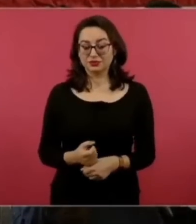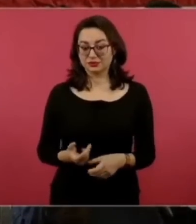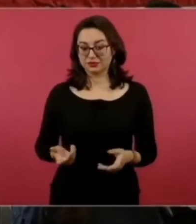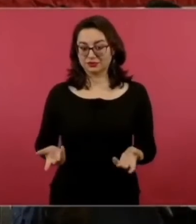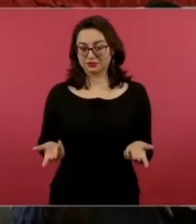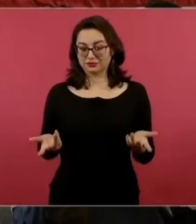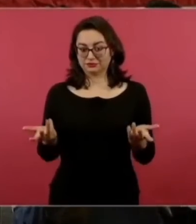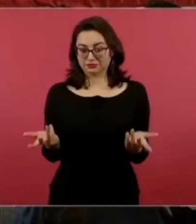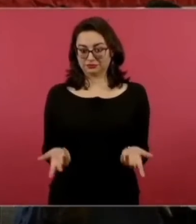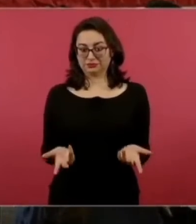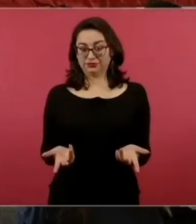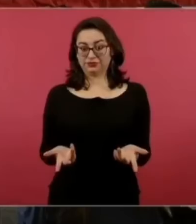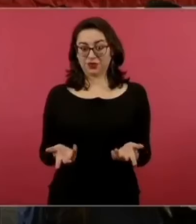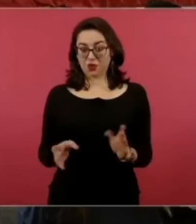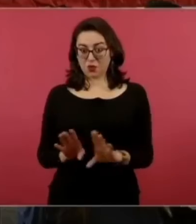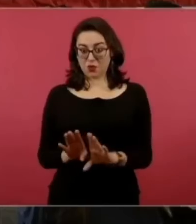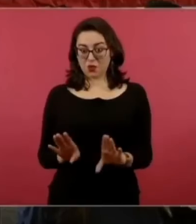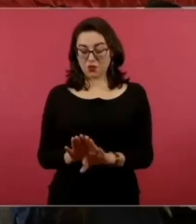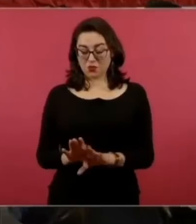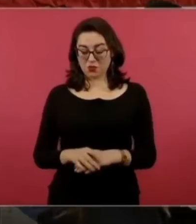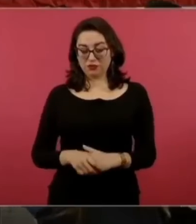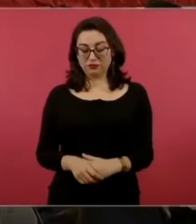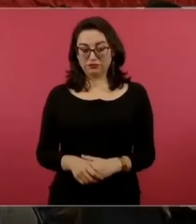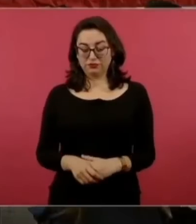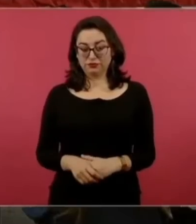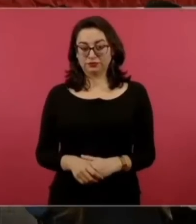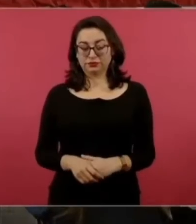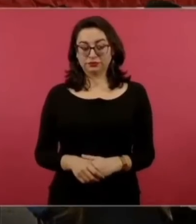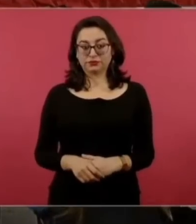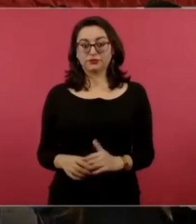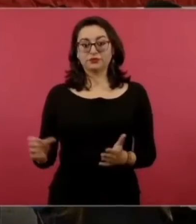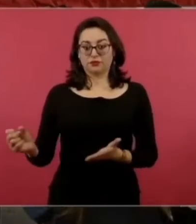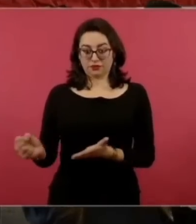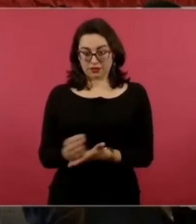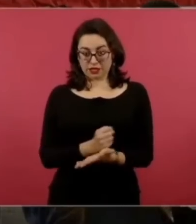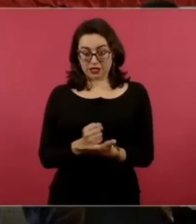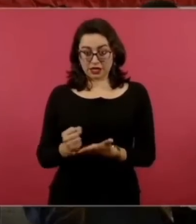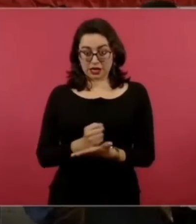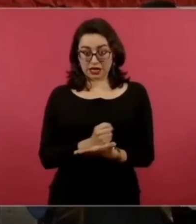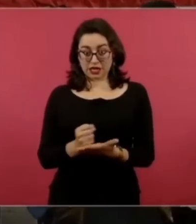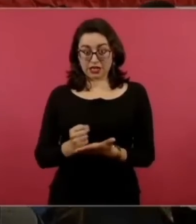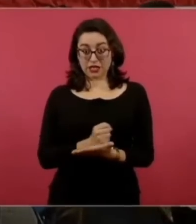miren este otro ah si con crédito de banobra